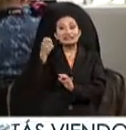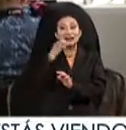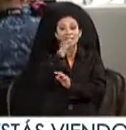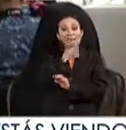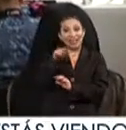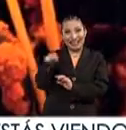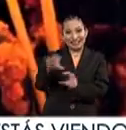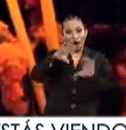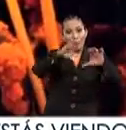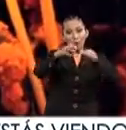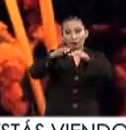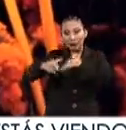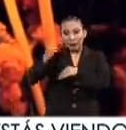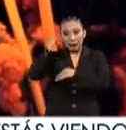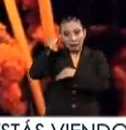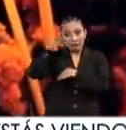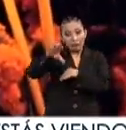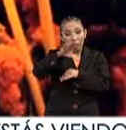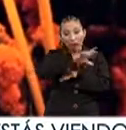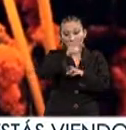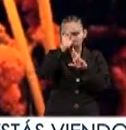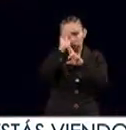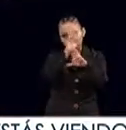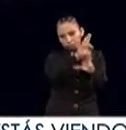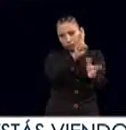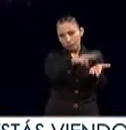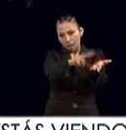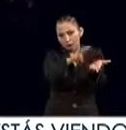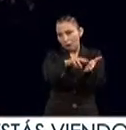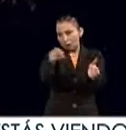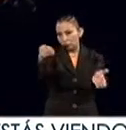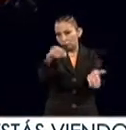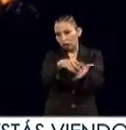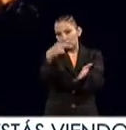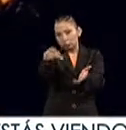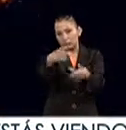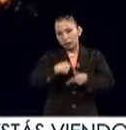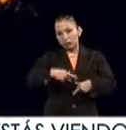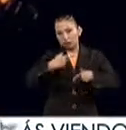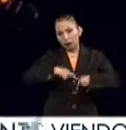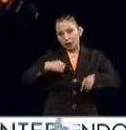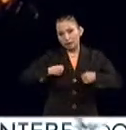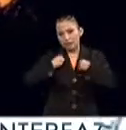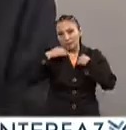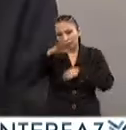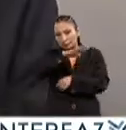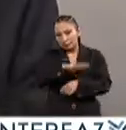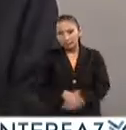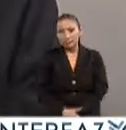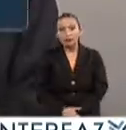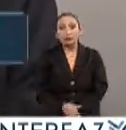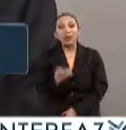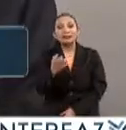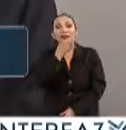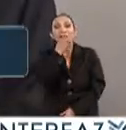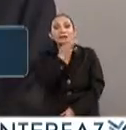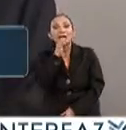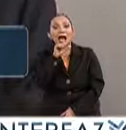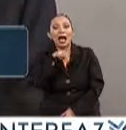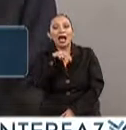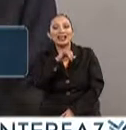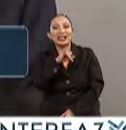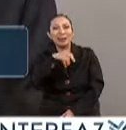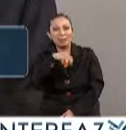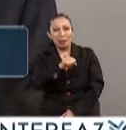celebraciones en las comunidades indígenas se deben respetar por el valor que imprimen en ellas las personas que ahí habitan La celebración de las ánimas